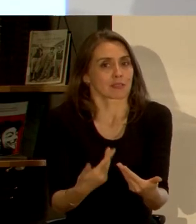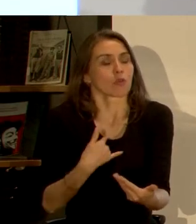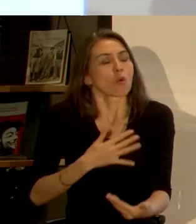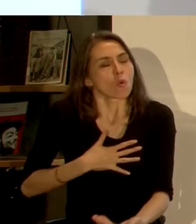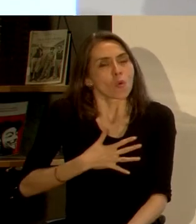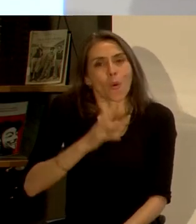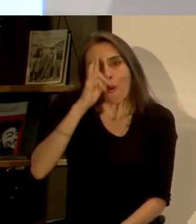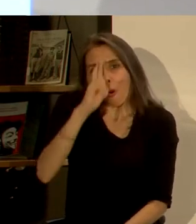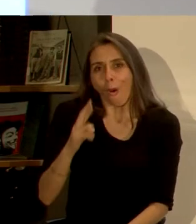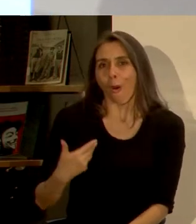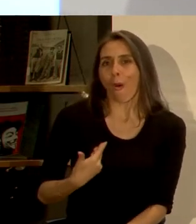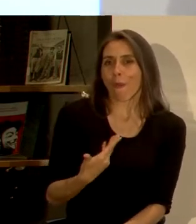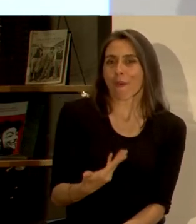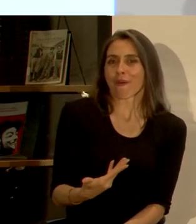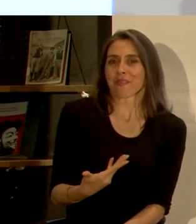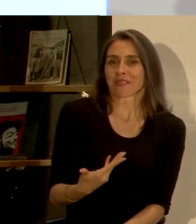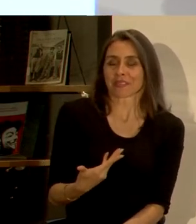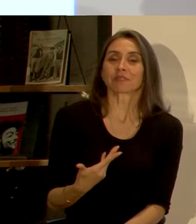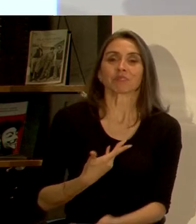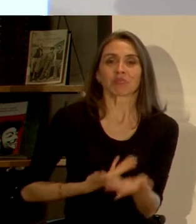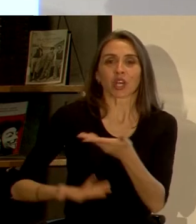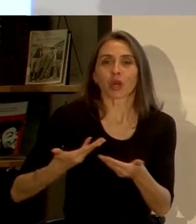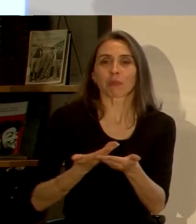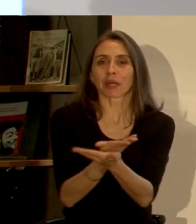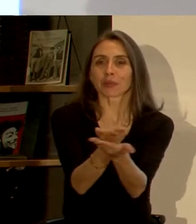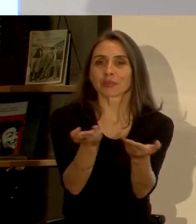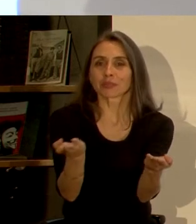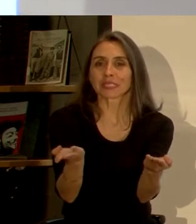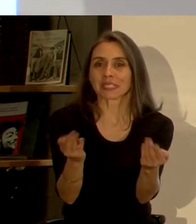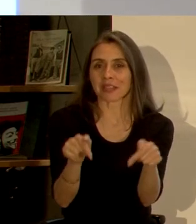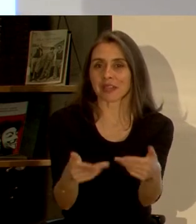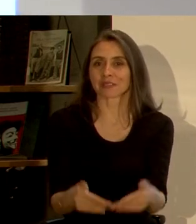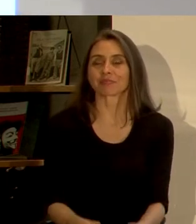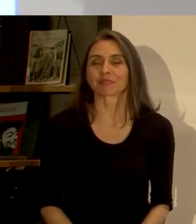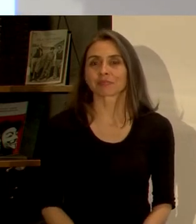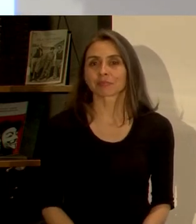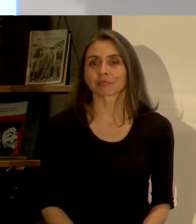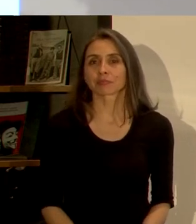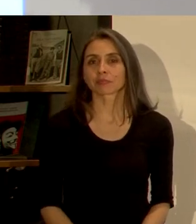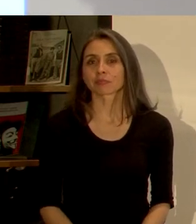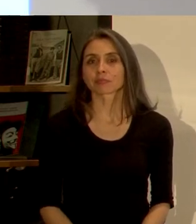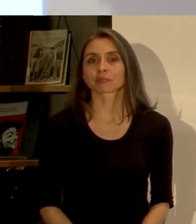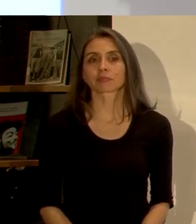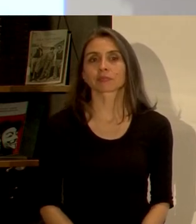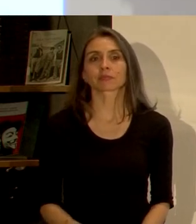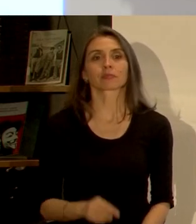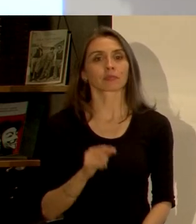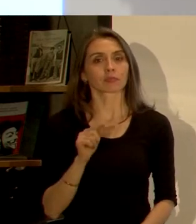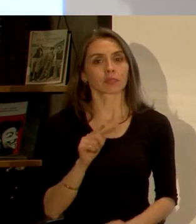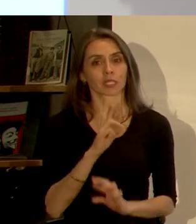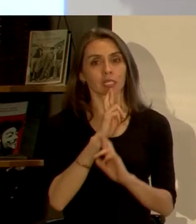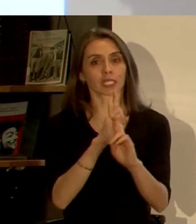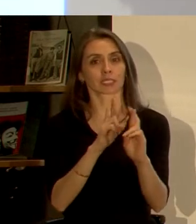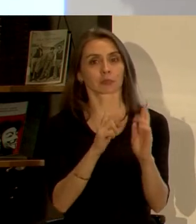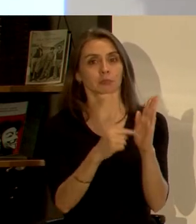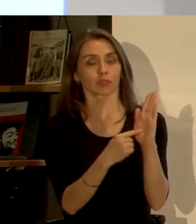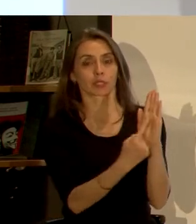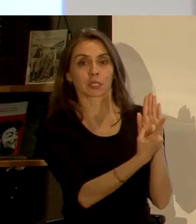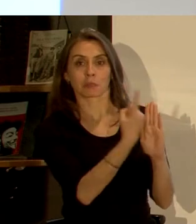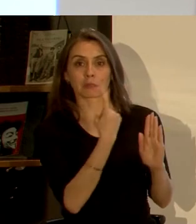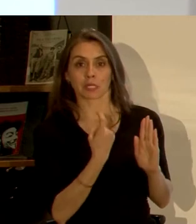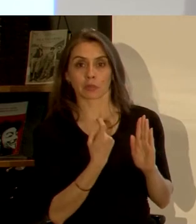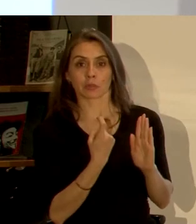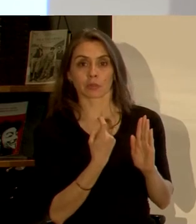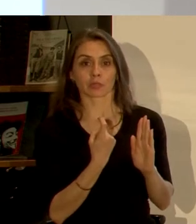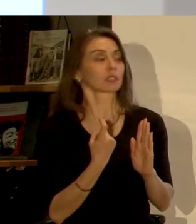honradísimo de estar aquí y estar compartiendo con ustedes estos minutos. Vamos a hacer, para poder contestar esa pregunta, vamos a